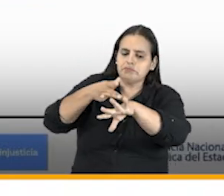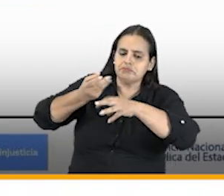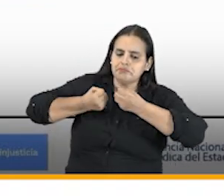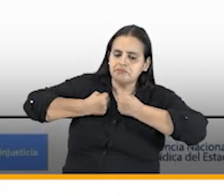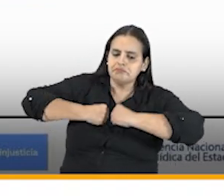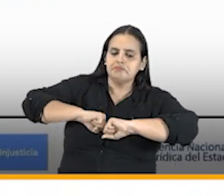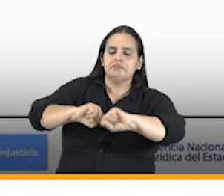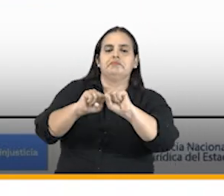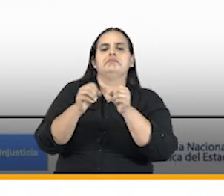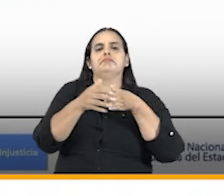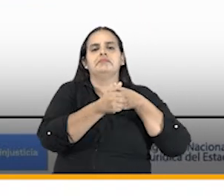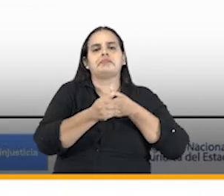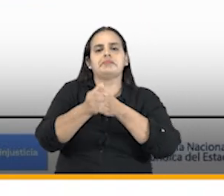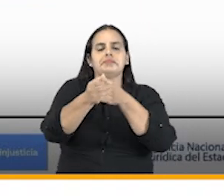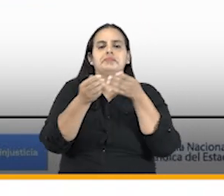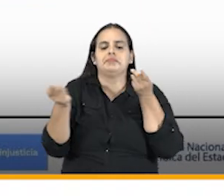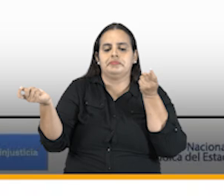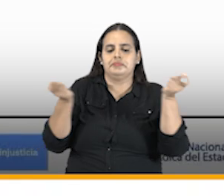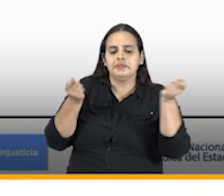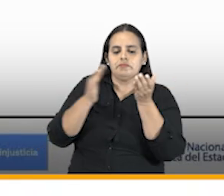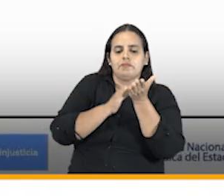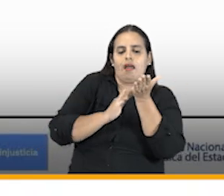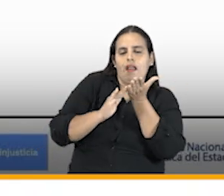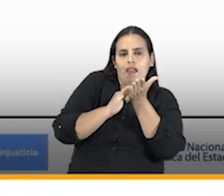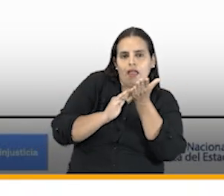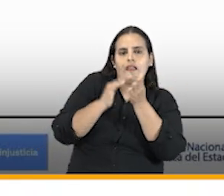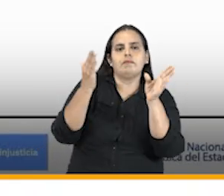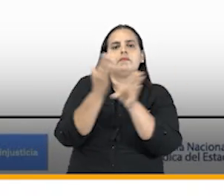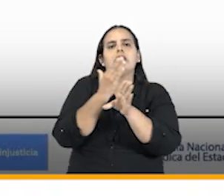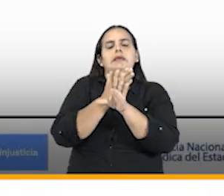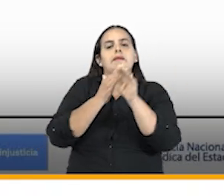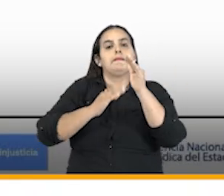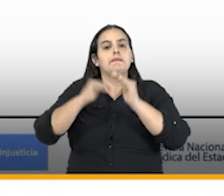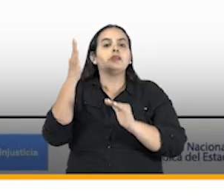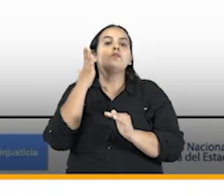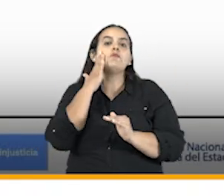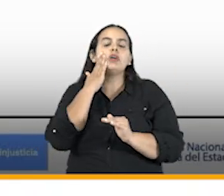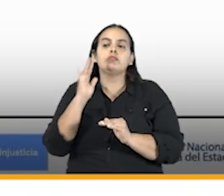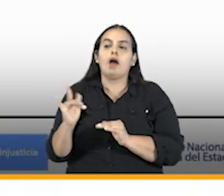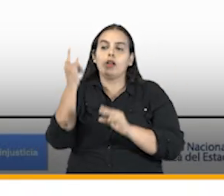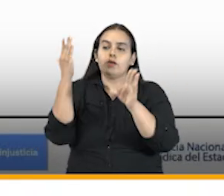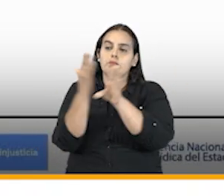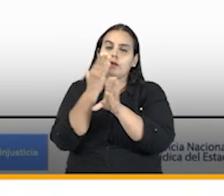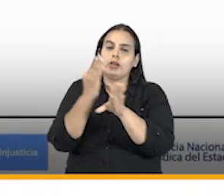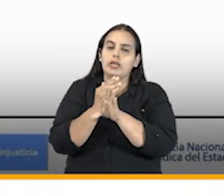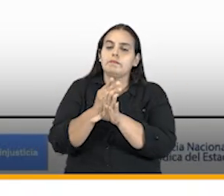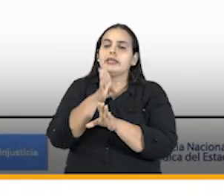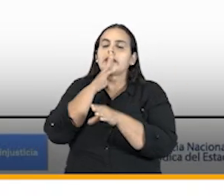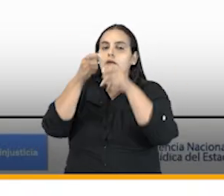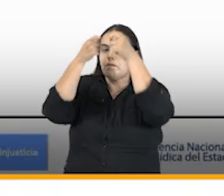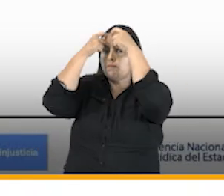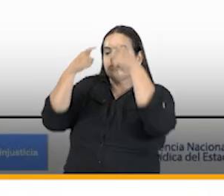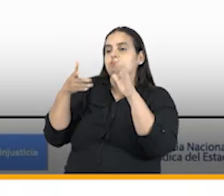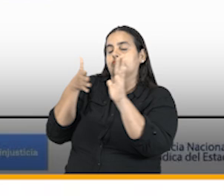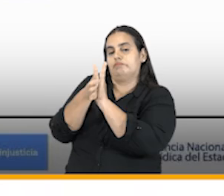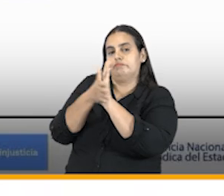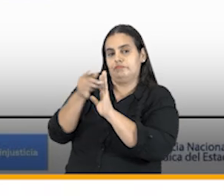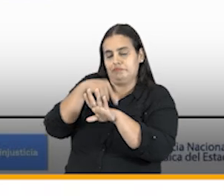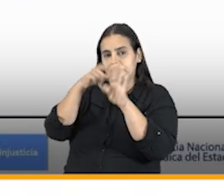los mecanismos alternativos de solución de conflictos sobre todo cuando se presentan esos conflictos entre entidades públicas